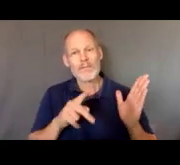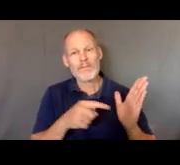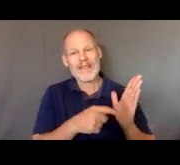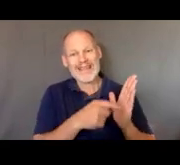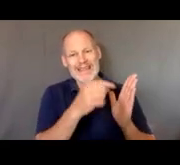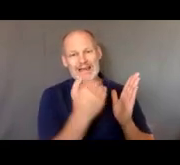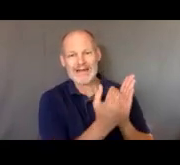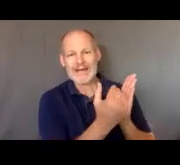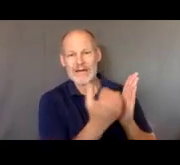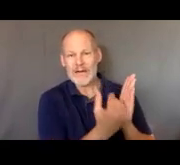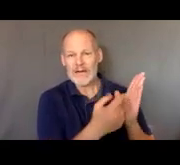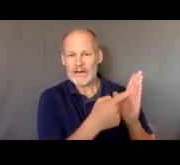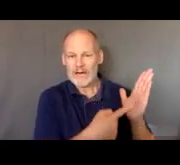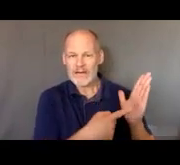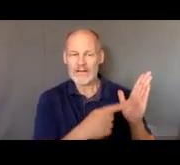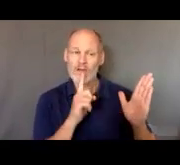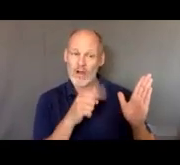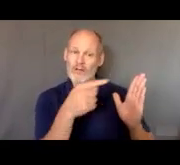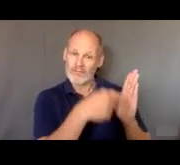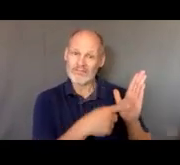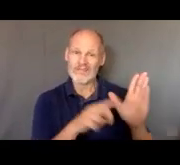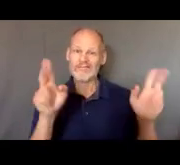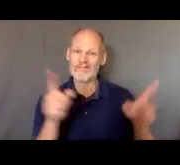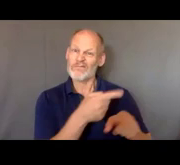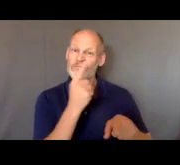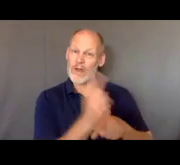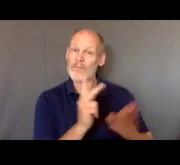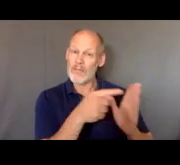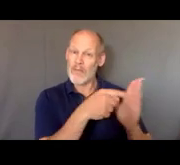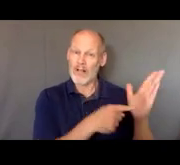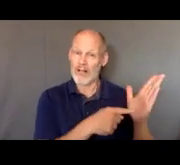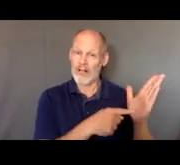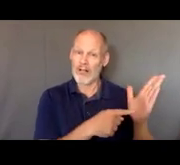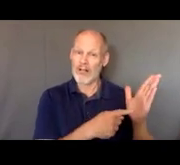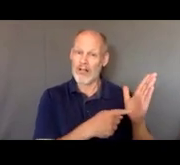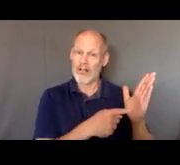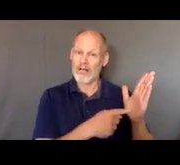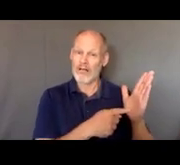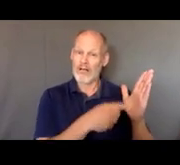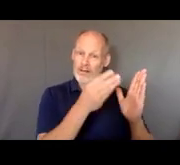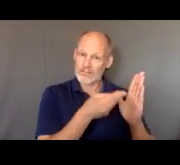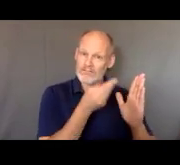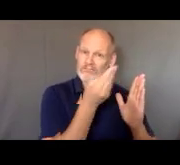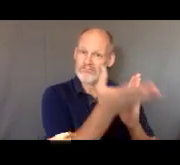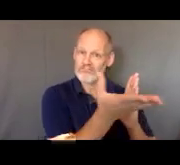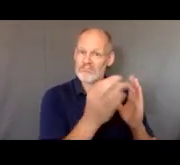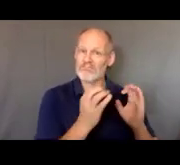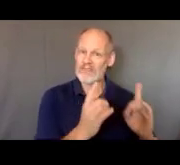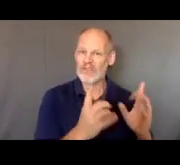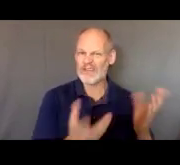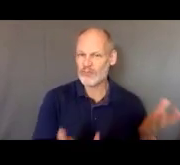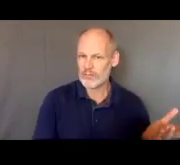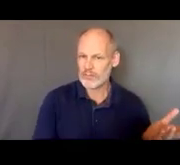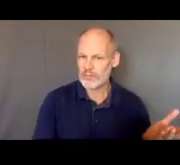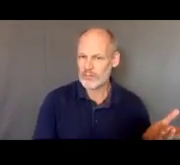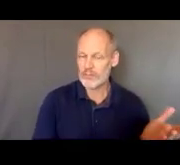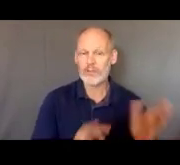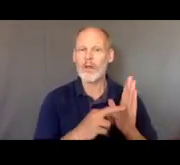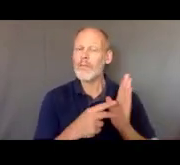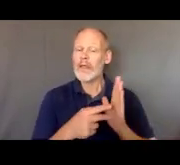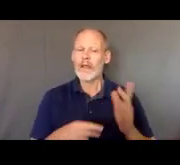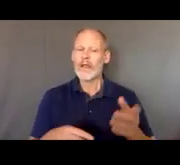las personas idóneas para dar esa educación y por lo tanto si la escuela depende